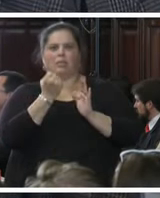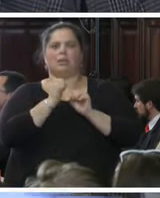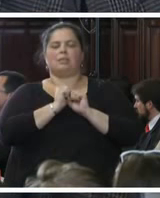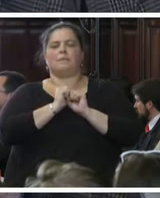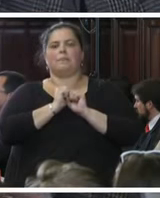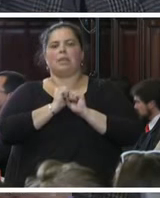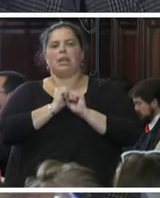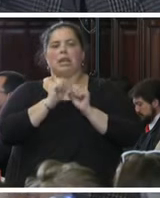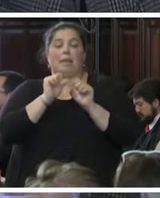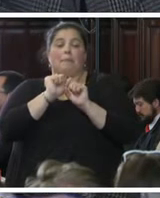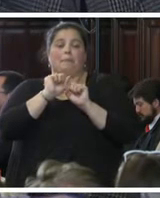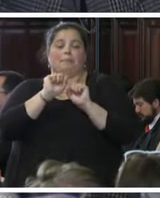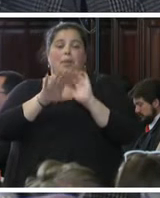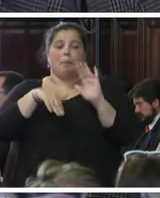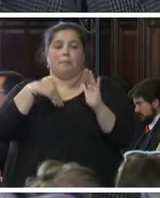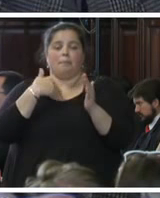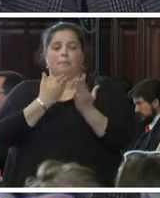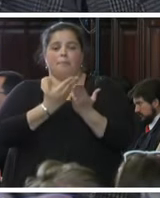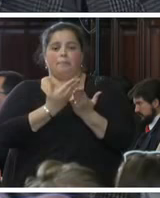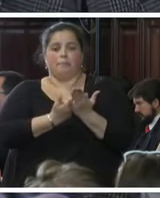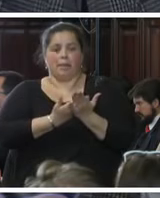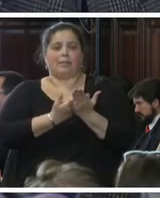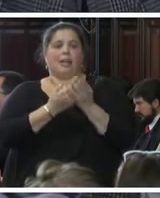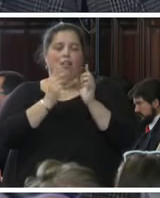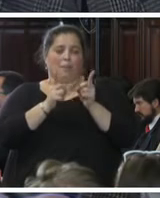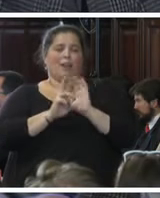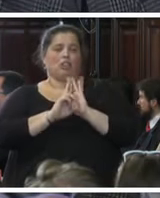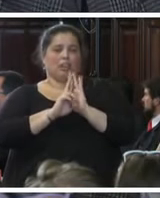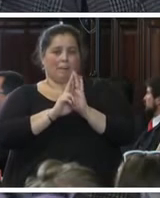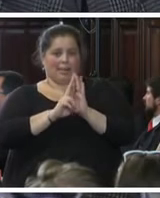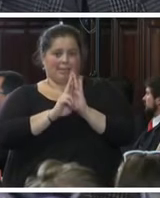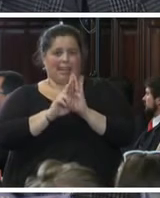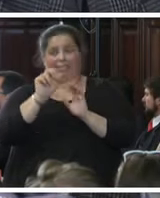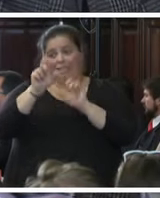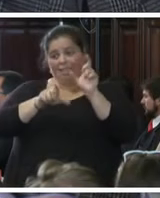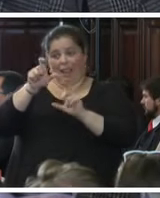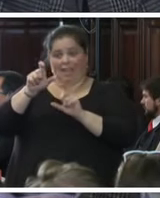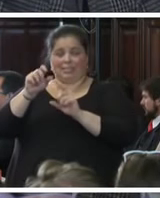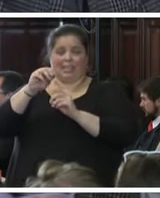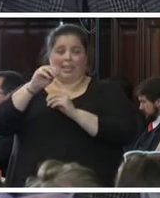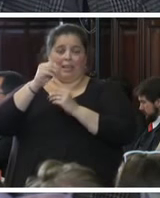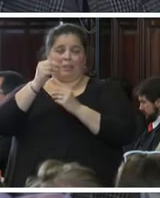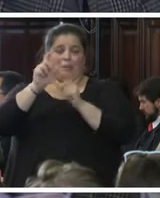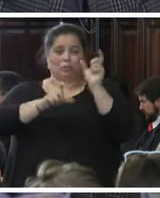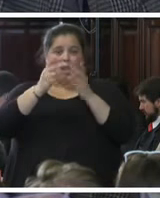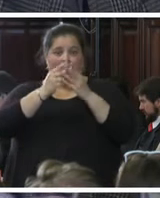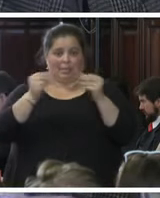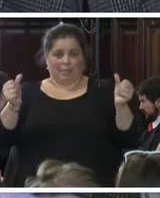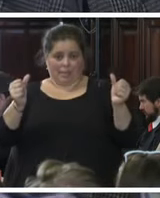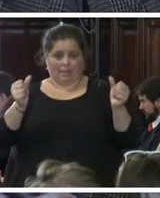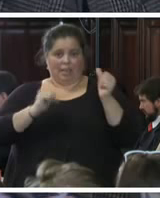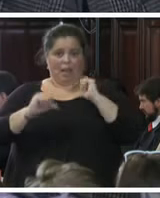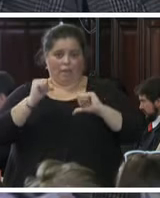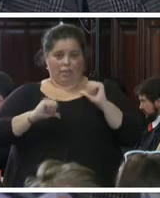por los representantes de las víctimas para poder ir